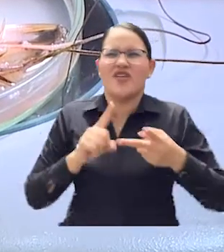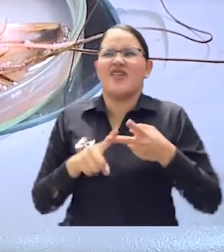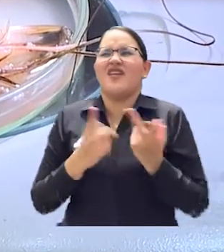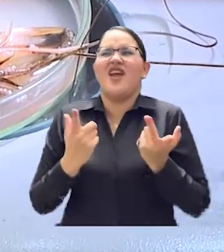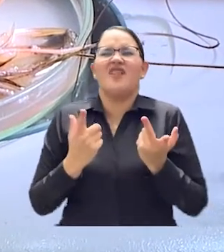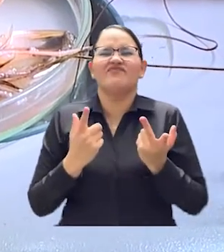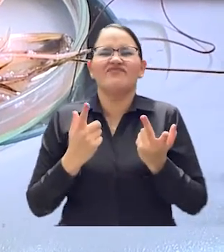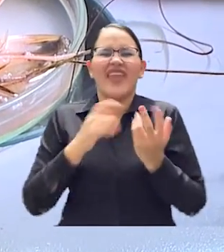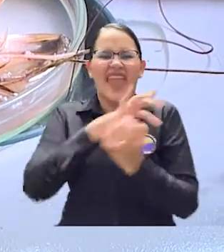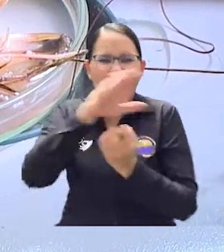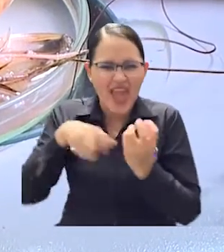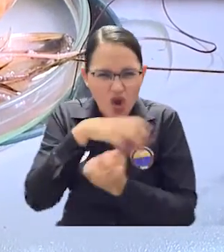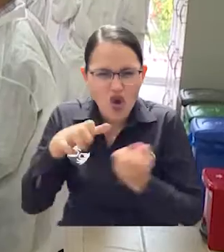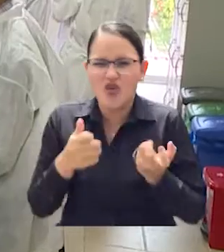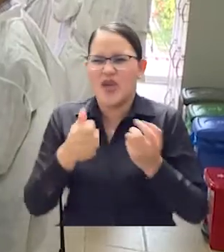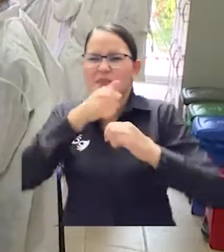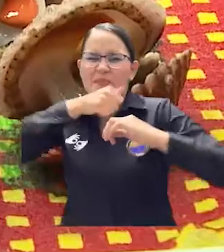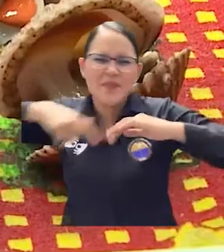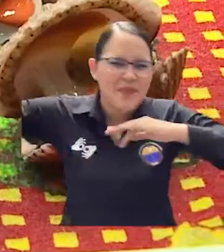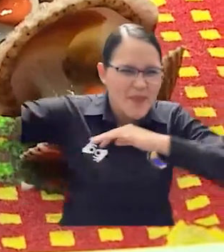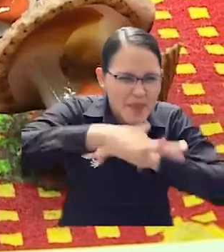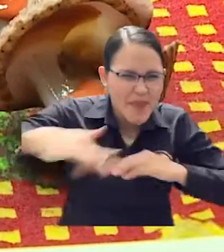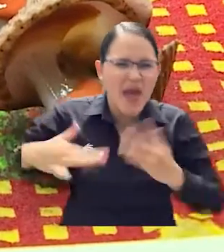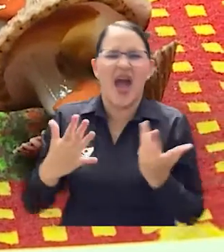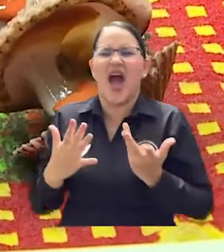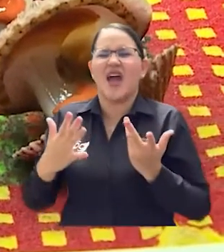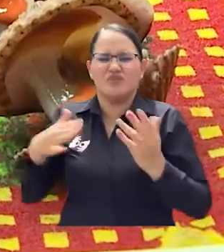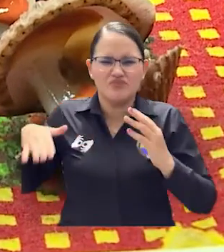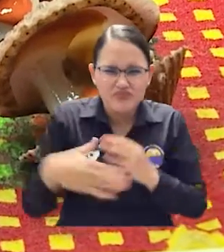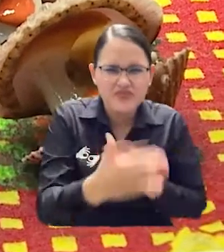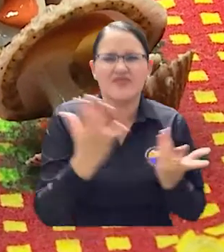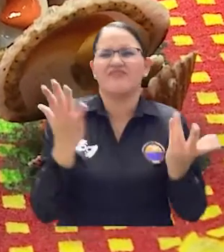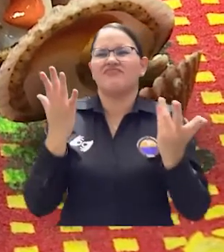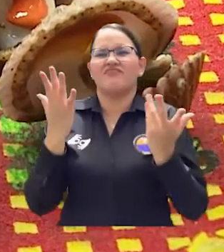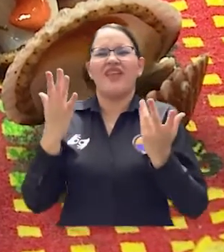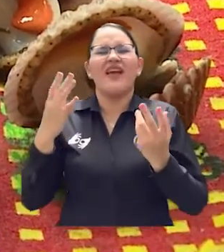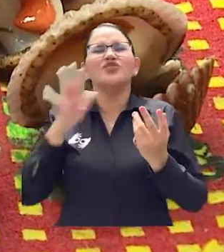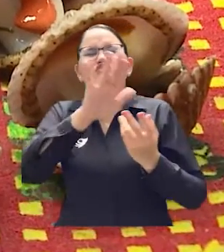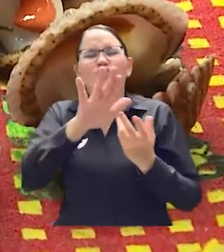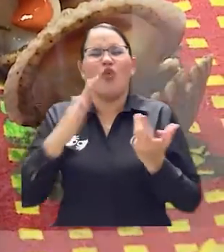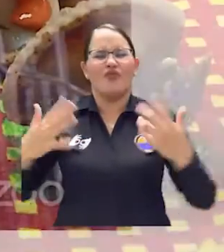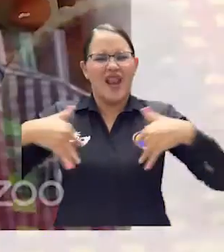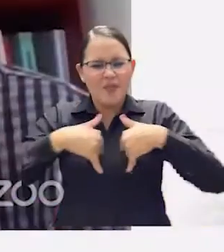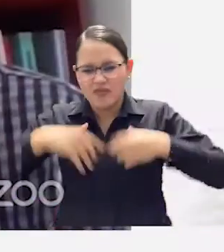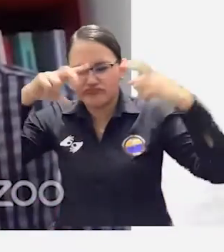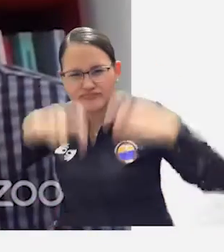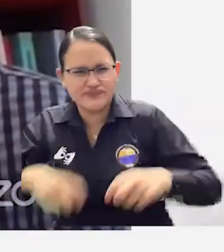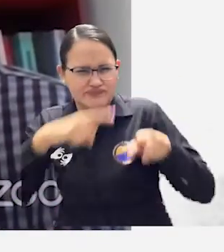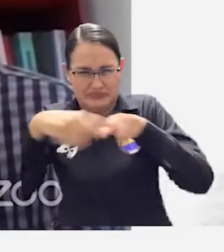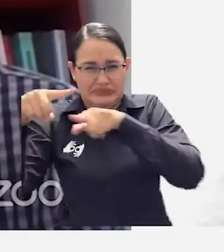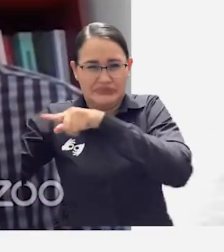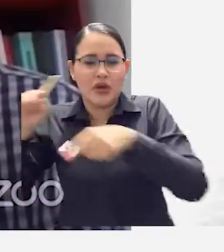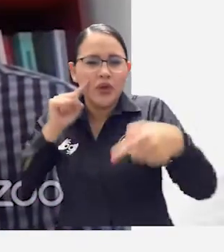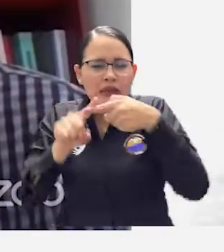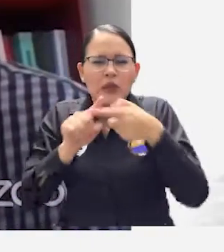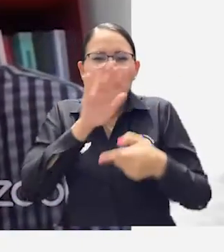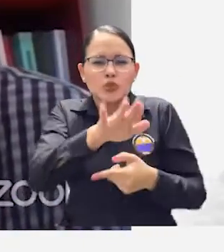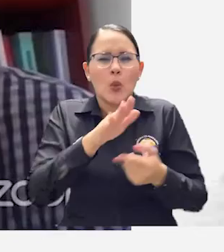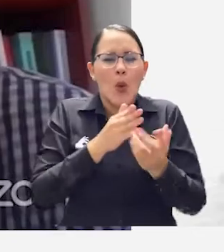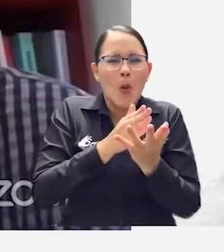ecología, ingeniería pesquera, oceanografía, acuicultura y zoología. La maestría en pesquerías